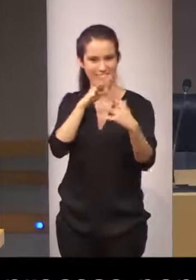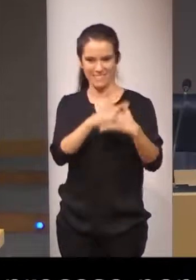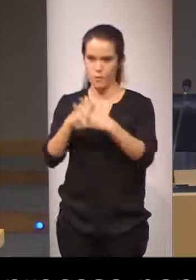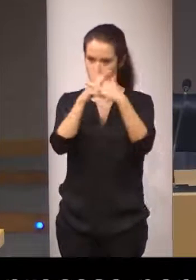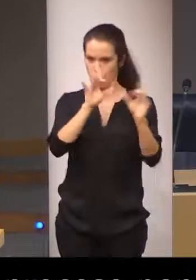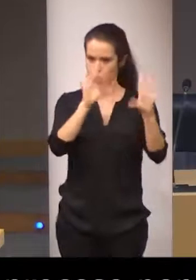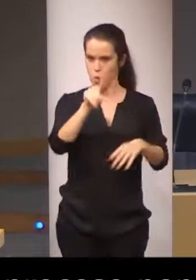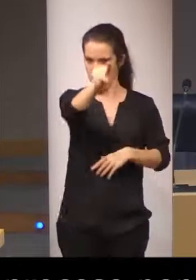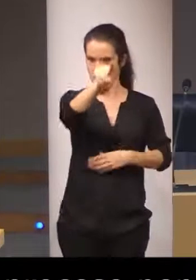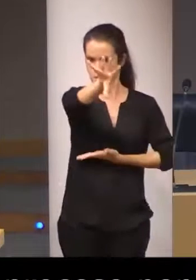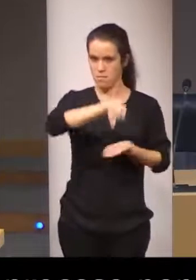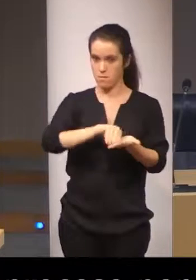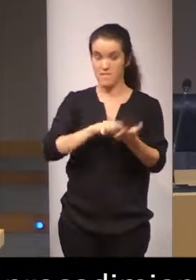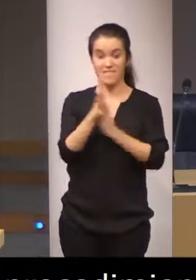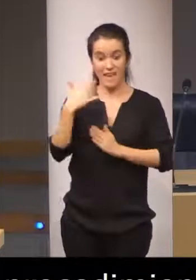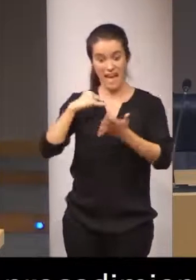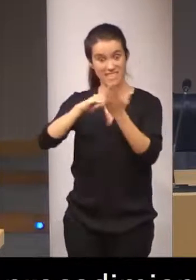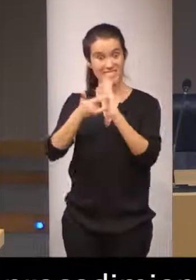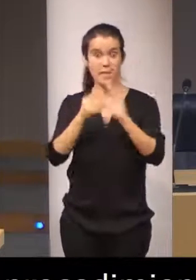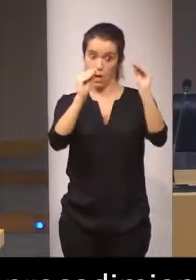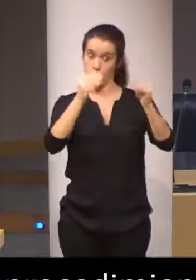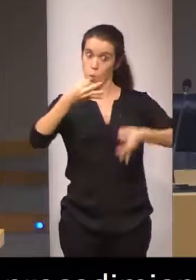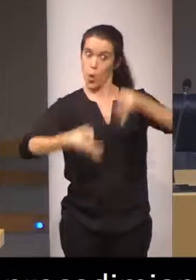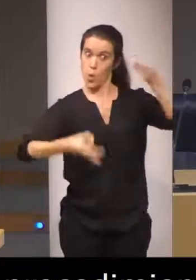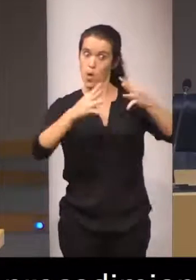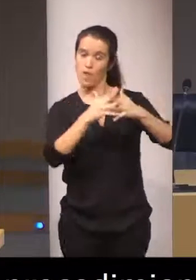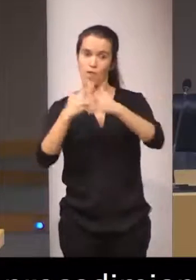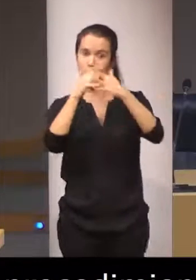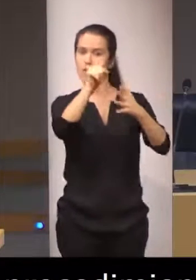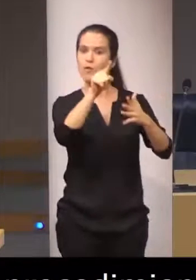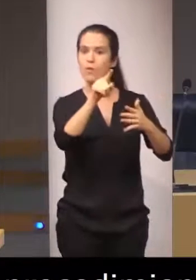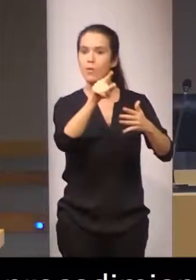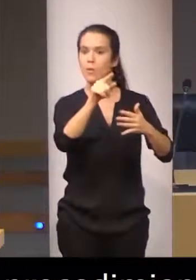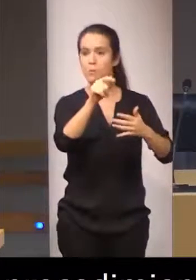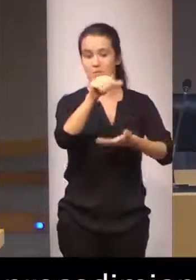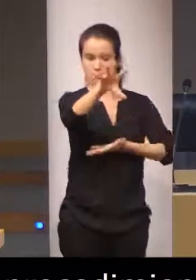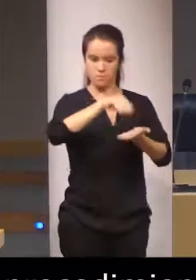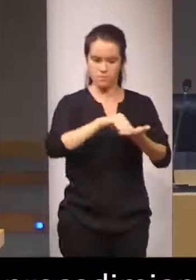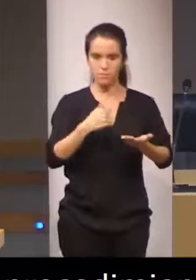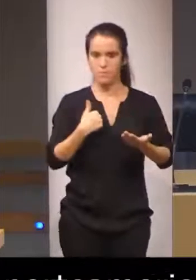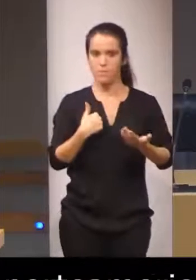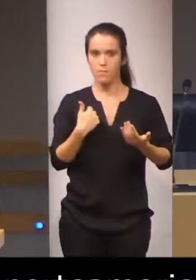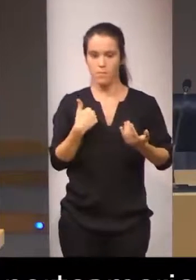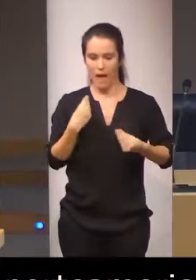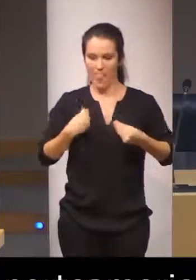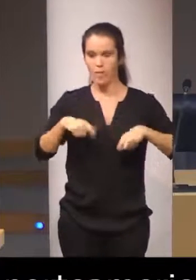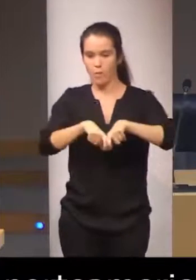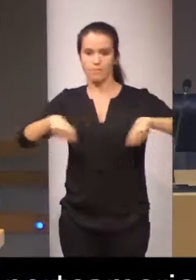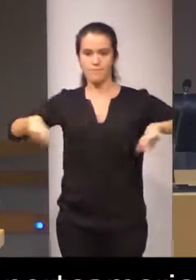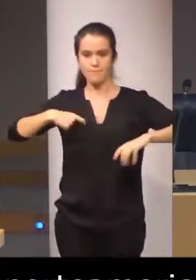y en el sistema procesal norteamericano los barris los que actúan después de la barra